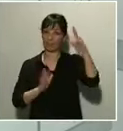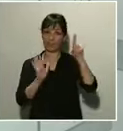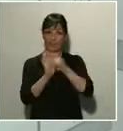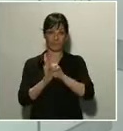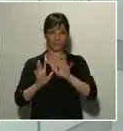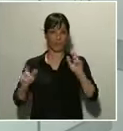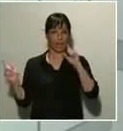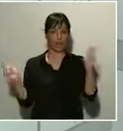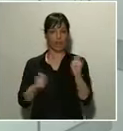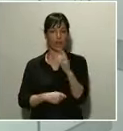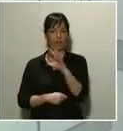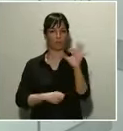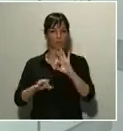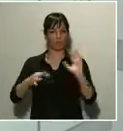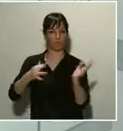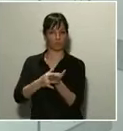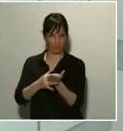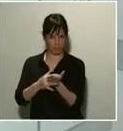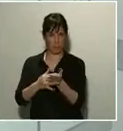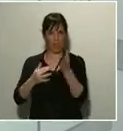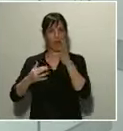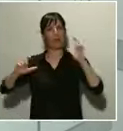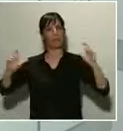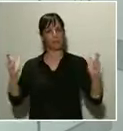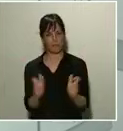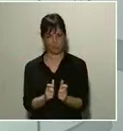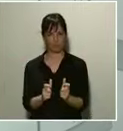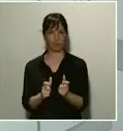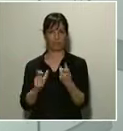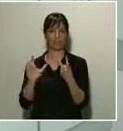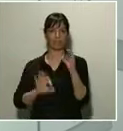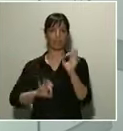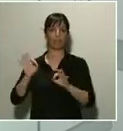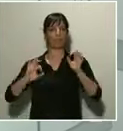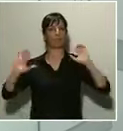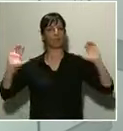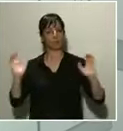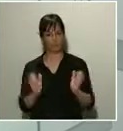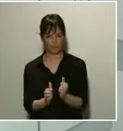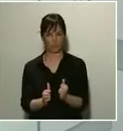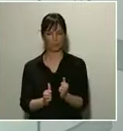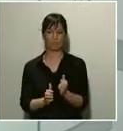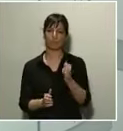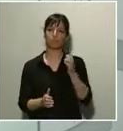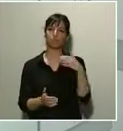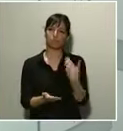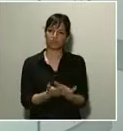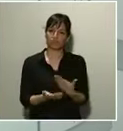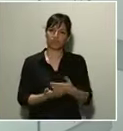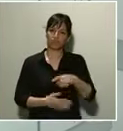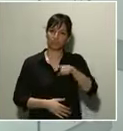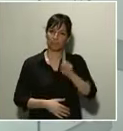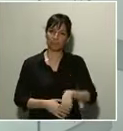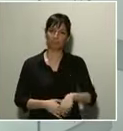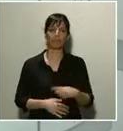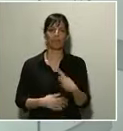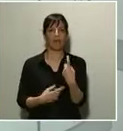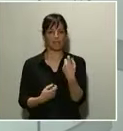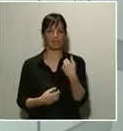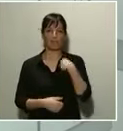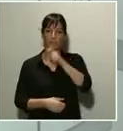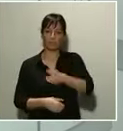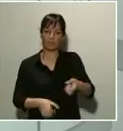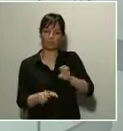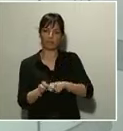aumentando la reducción a un 70%, garantizando igualmente la necesaria separación entre viajeros.